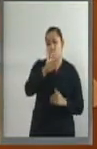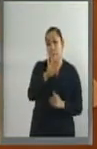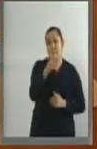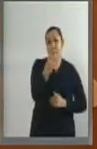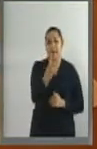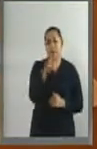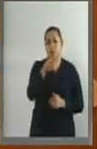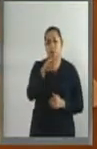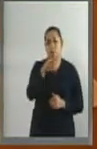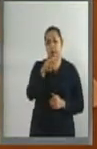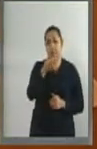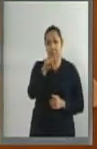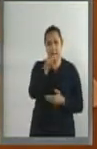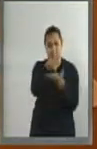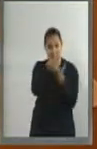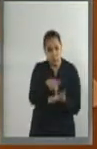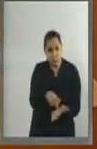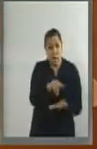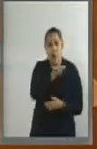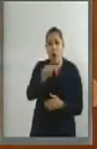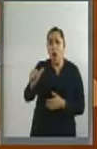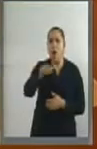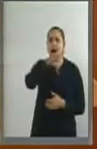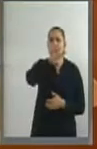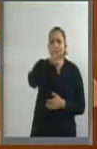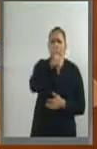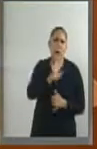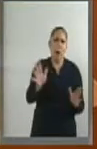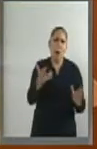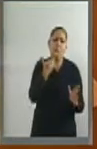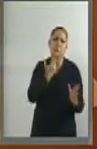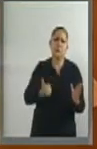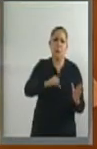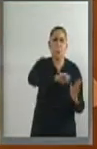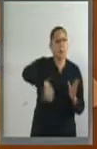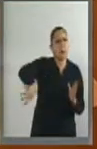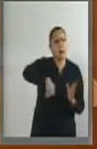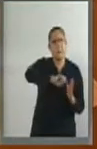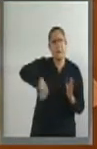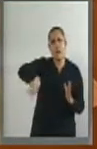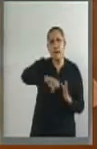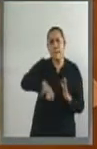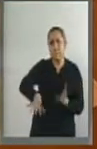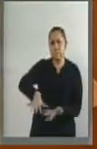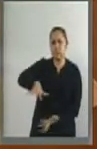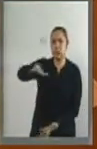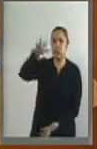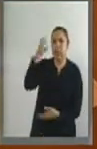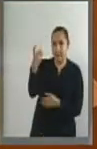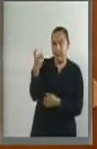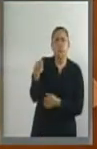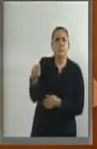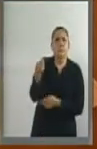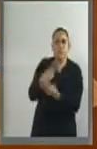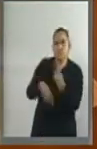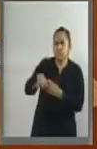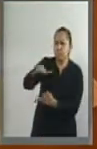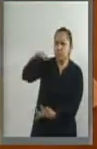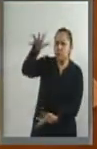residuos. Eso indica un incremento en el que trae aparejado el crecimiento de la población